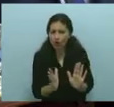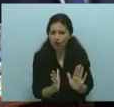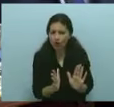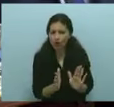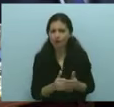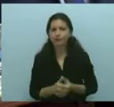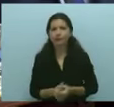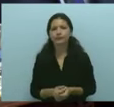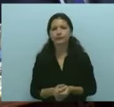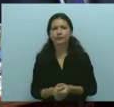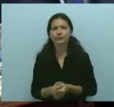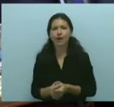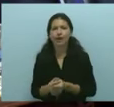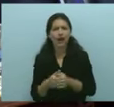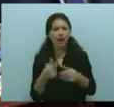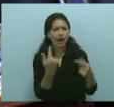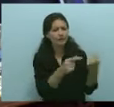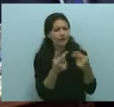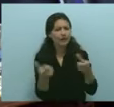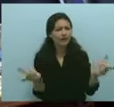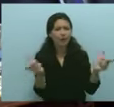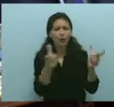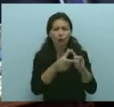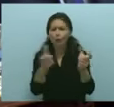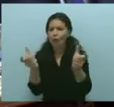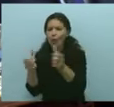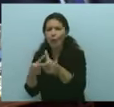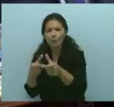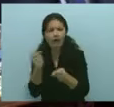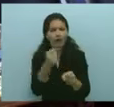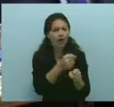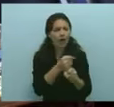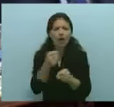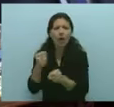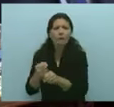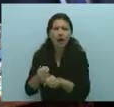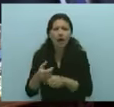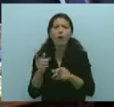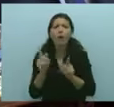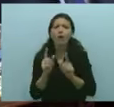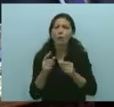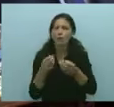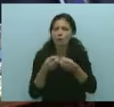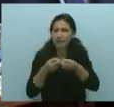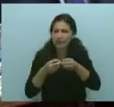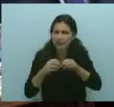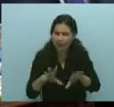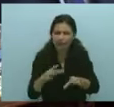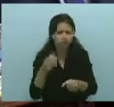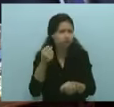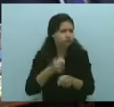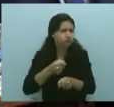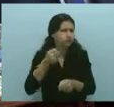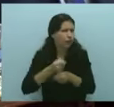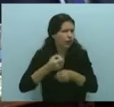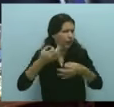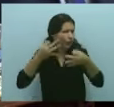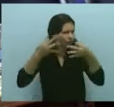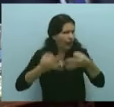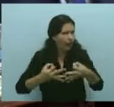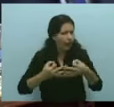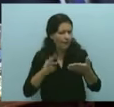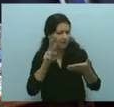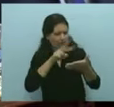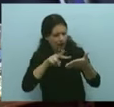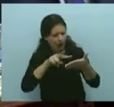Comisión presidida por el Senador Borla y el Diputado Farías, que hicieron un gran trabajo llevando